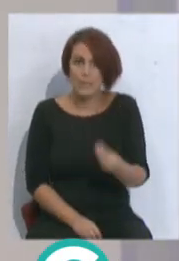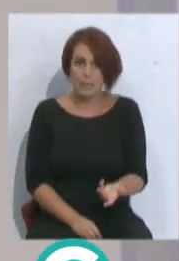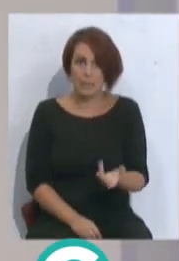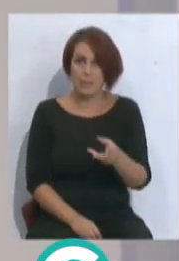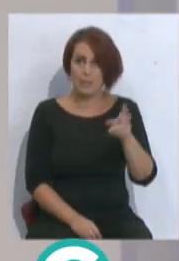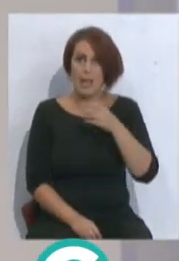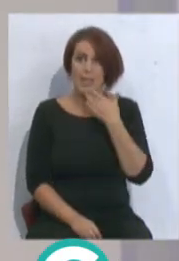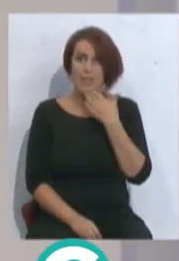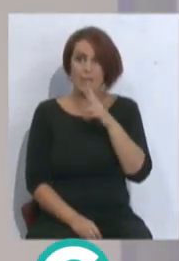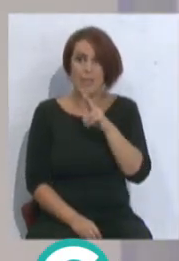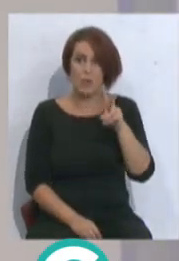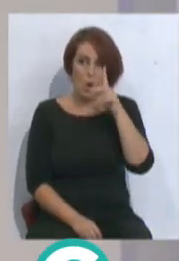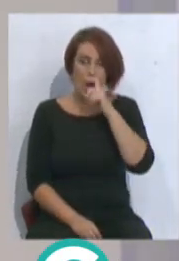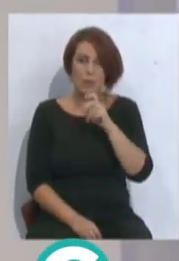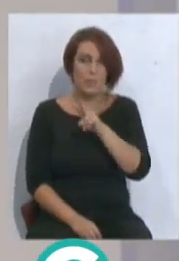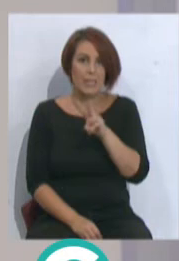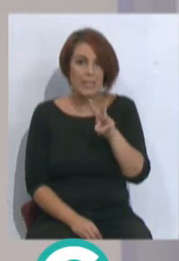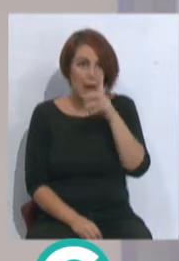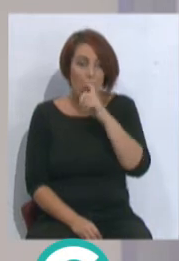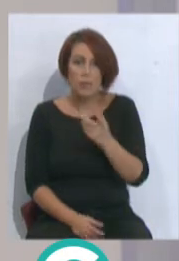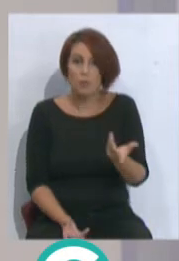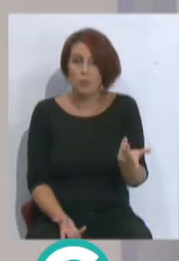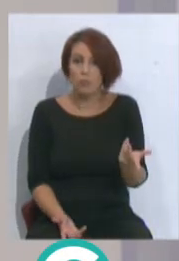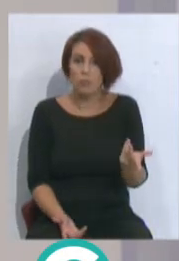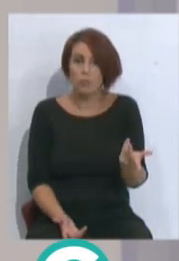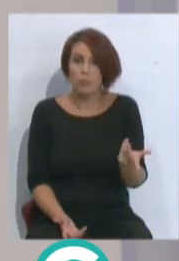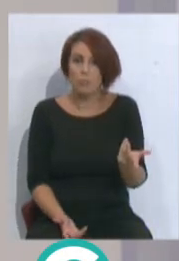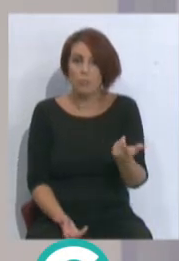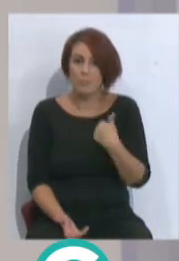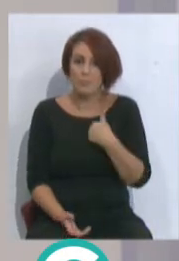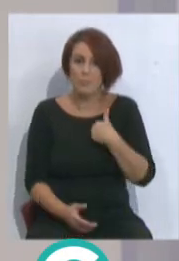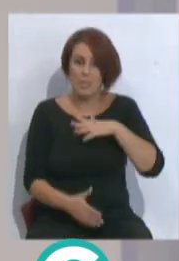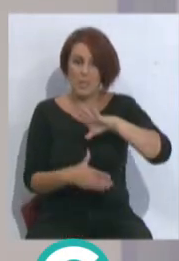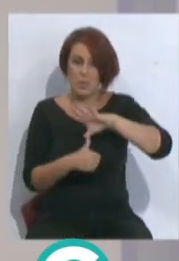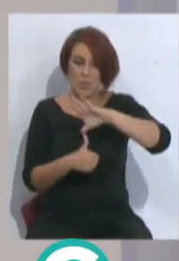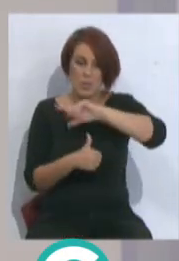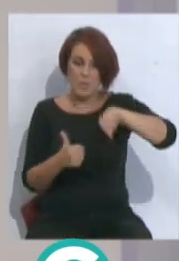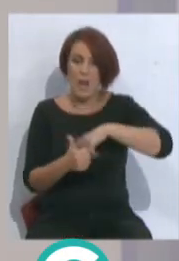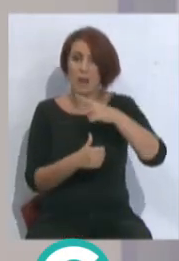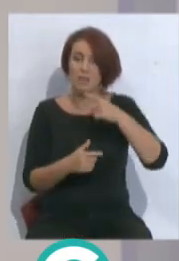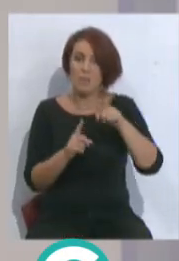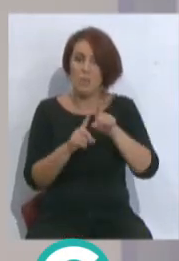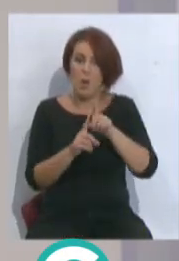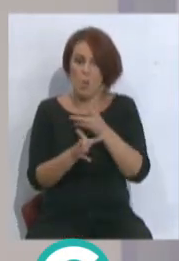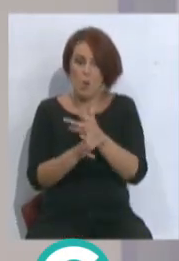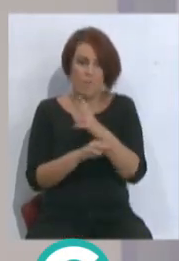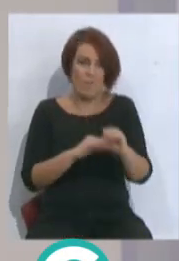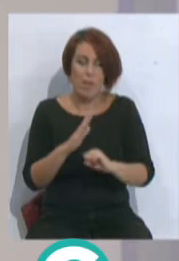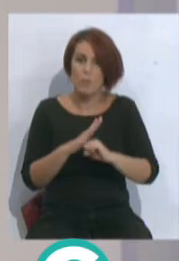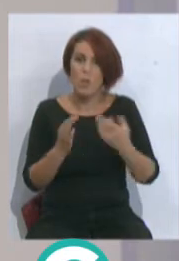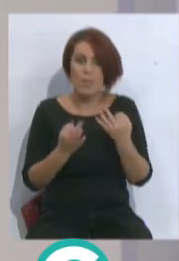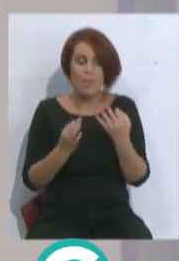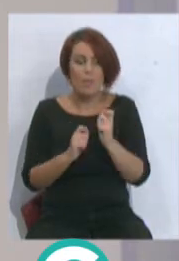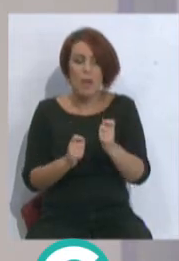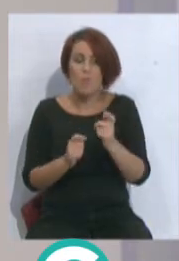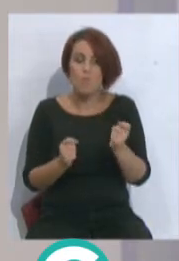Vienen con 22 años, con 23 y creo que más a los sudamericanos que dan todo en el campo. Yo creo que también hay que darle un poquito